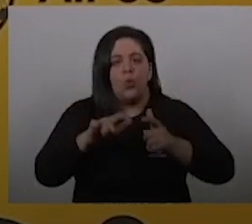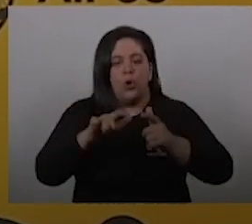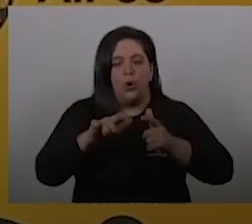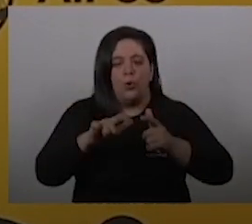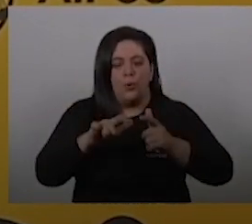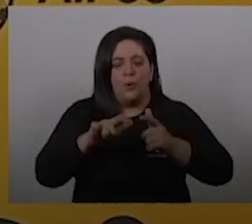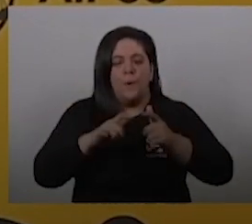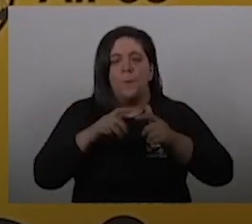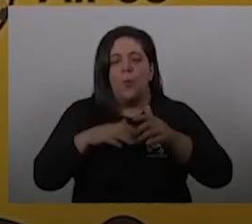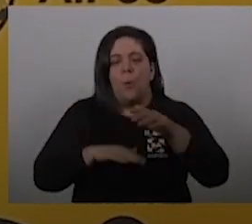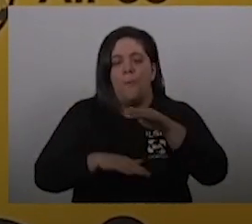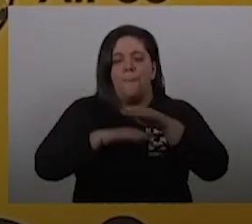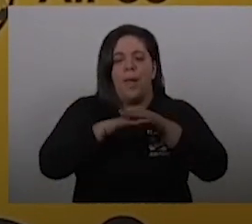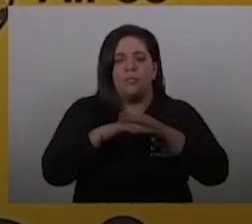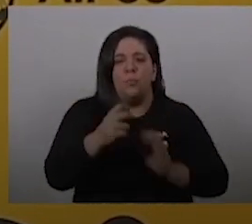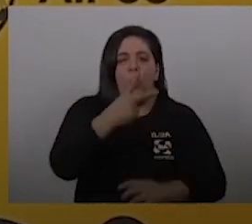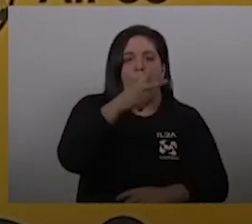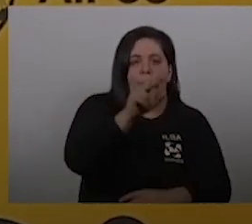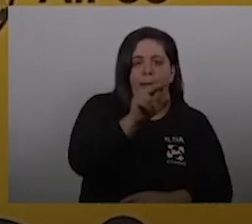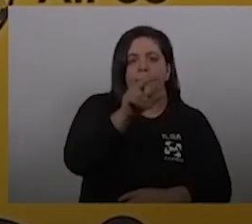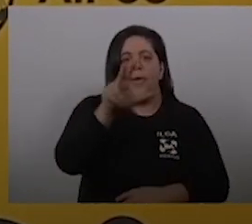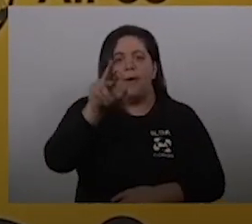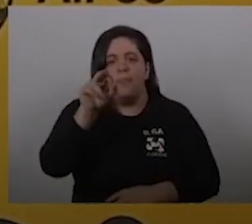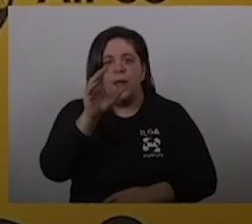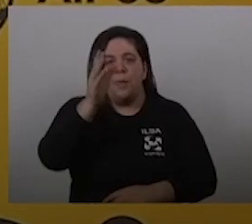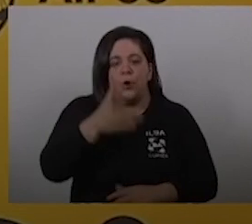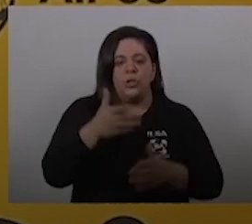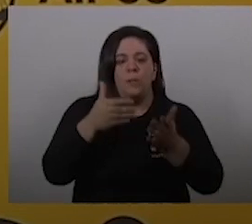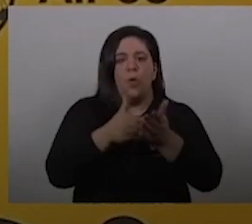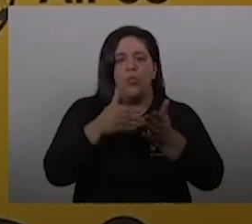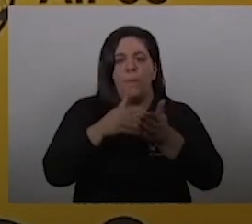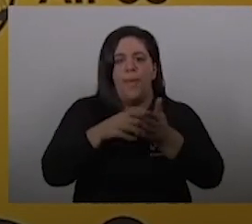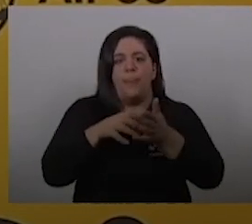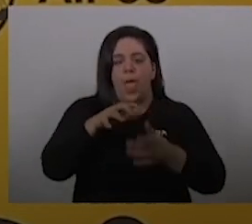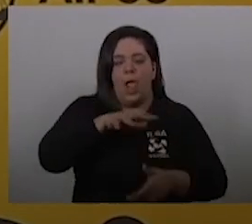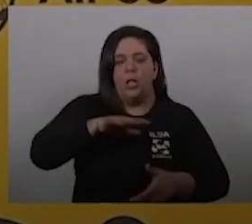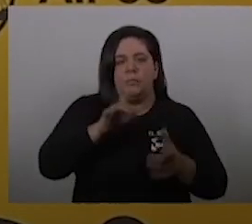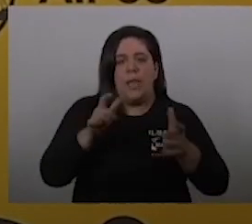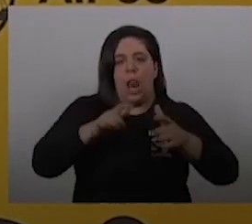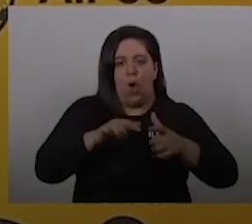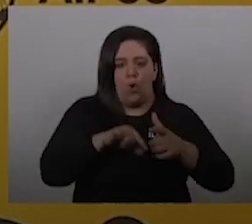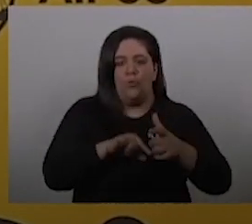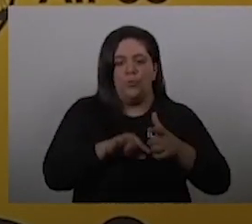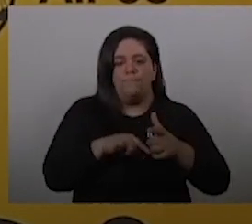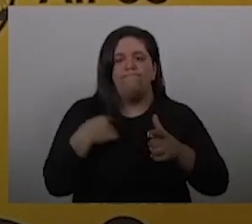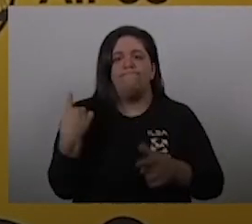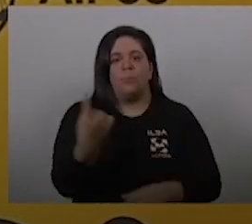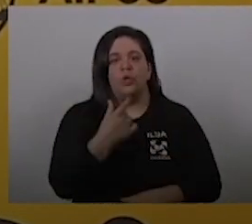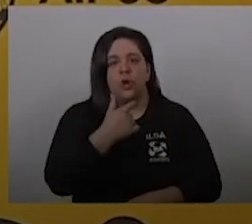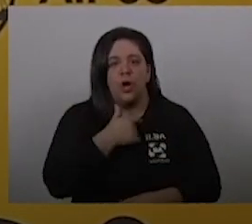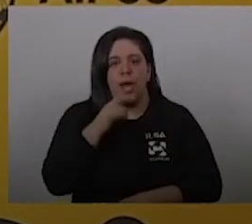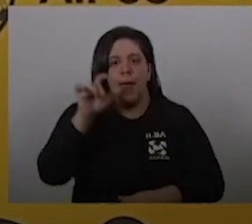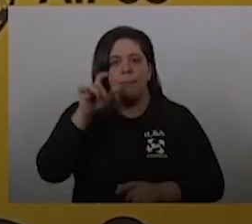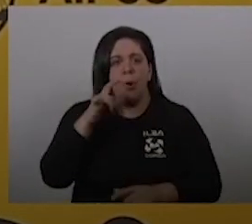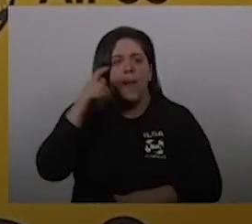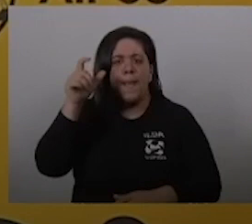una capacidad máxima entre el 20 y el 30% según el tamaño del salón. Nosotros queremos que los millones de turistas